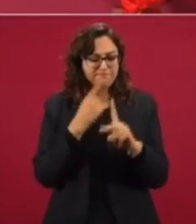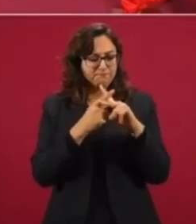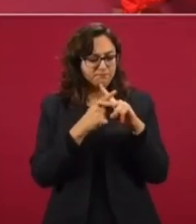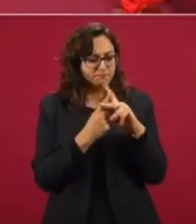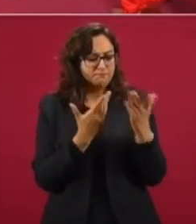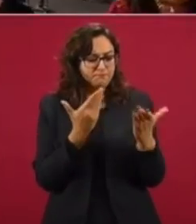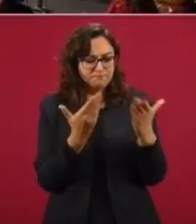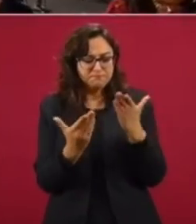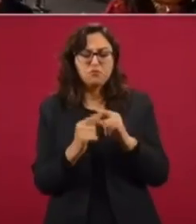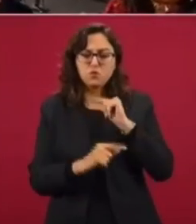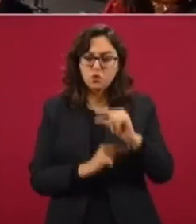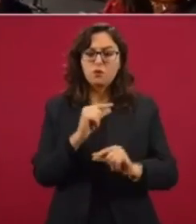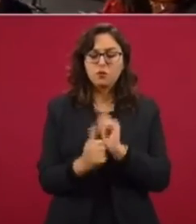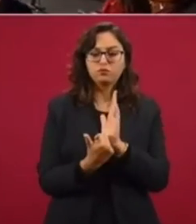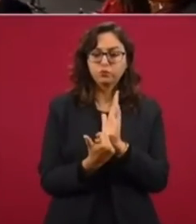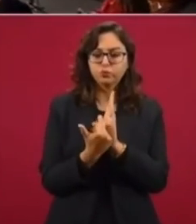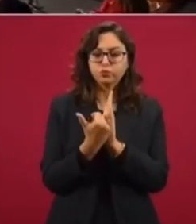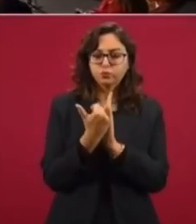de que vamos levantándonos.